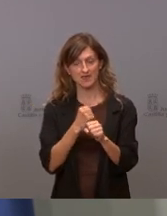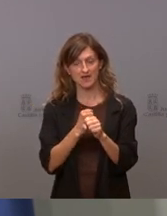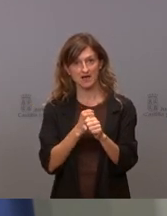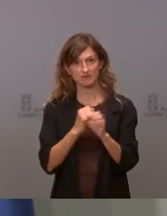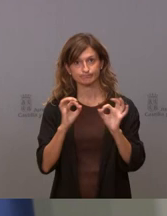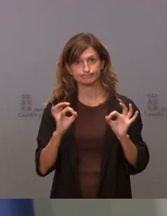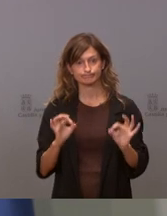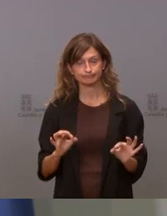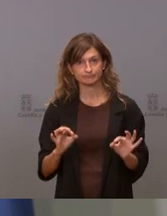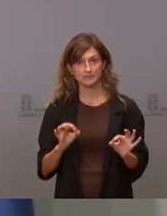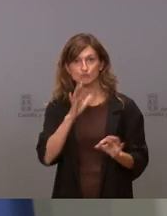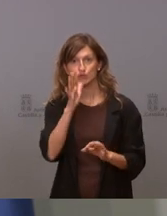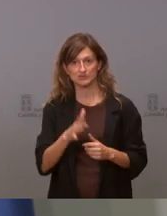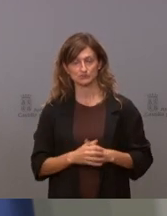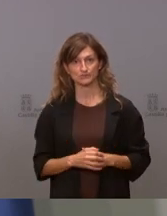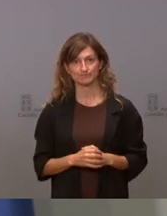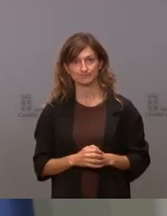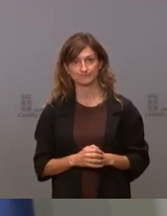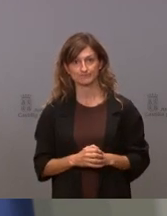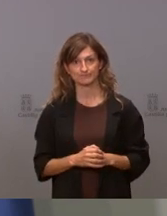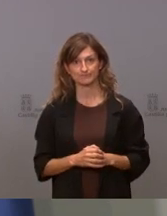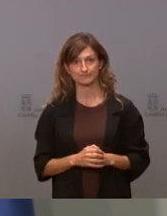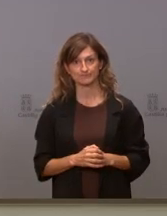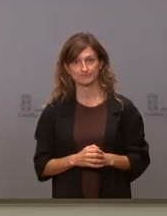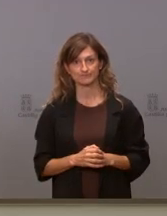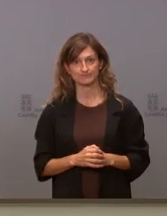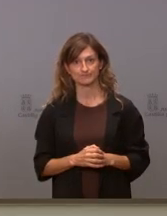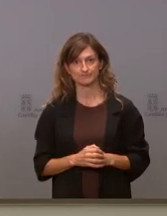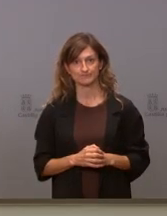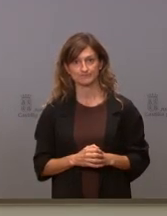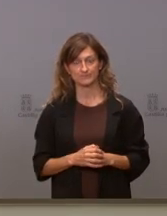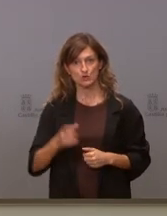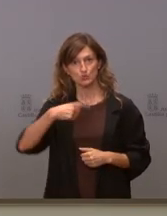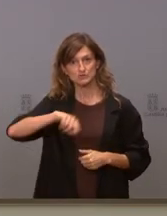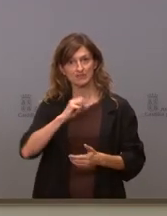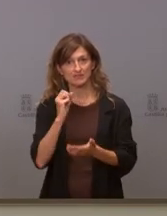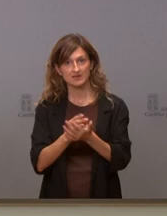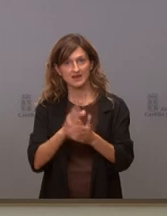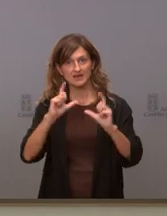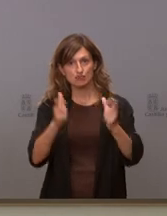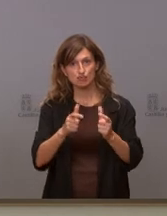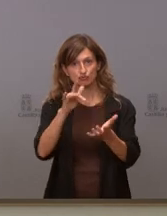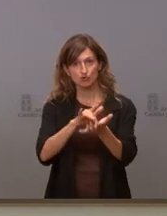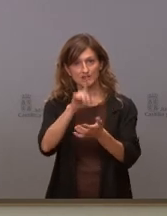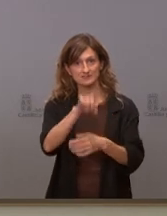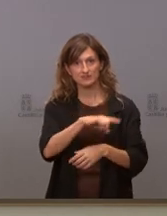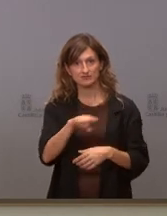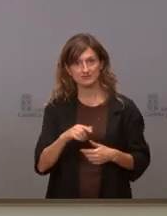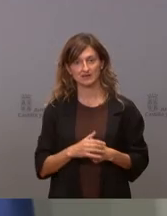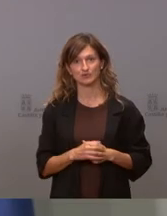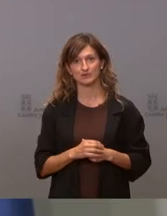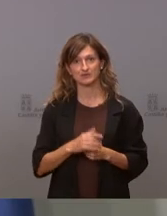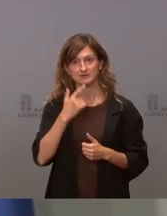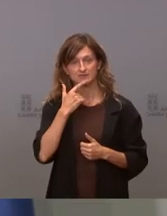vicepresidente así que esa es la razón sobre su apuesta de si se va a celebrar finalmente o no mi apuesta no yo no